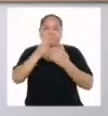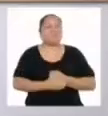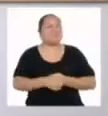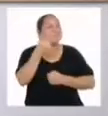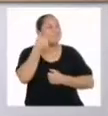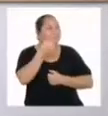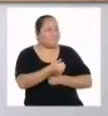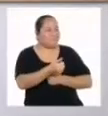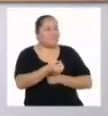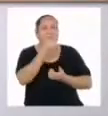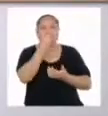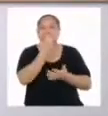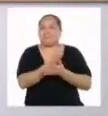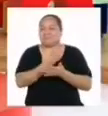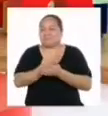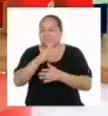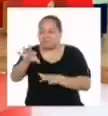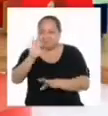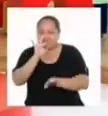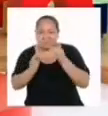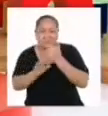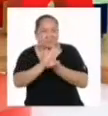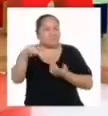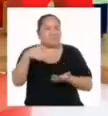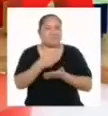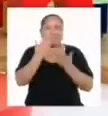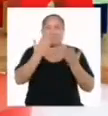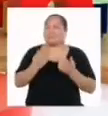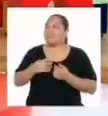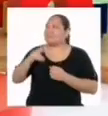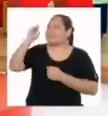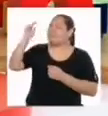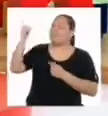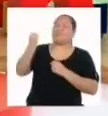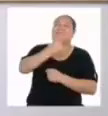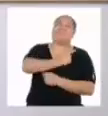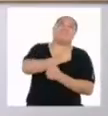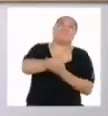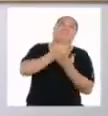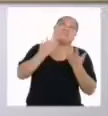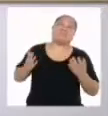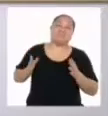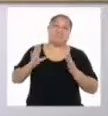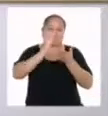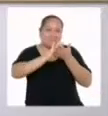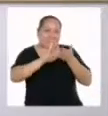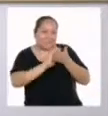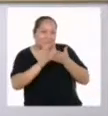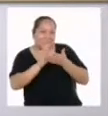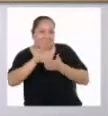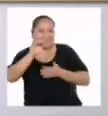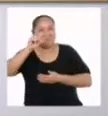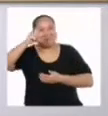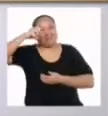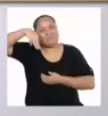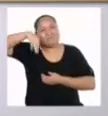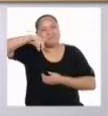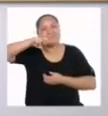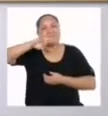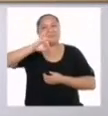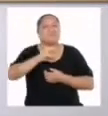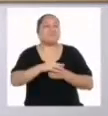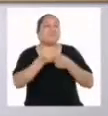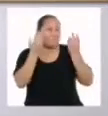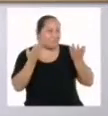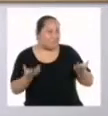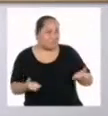Qué bueno que hayas conseguido todas las cosas. ¡Profesor! ¡No nos asustes así! ¡Oh! Perdón, Yanira. ¿Cómo estás?